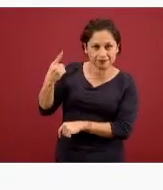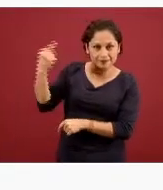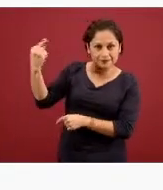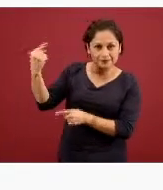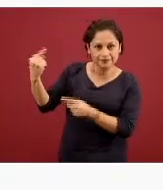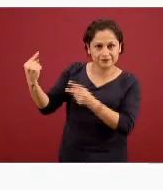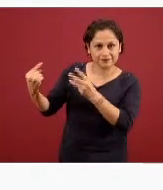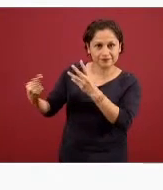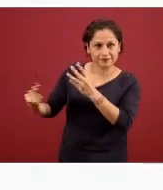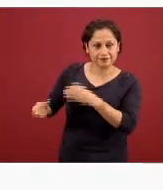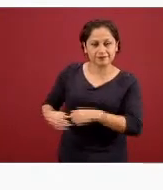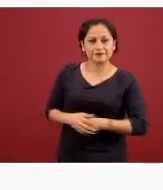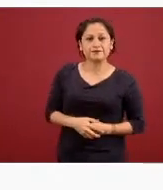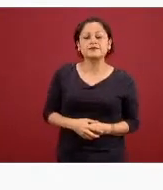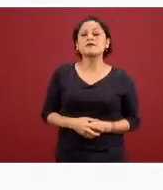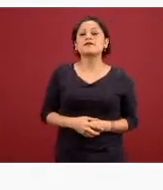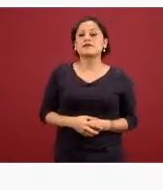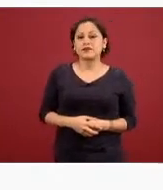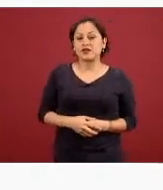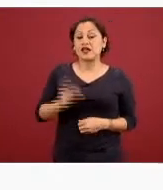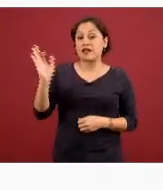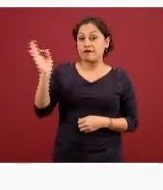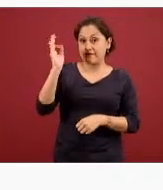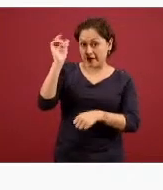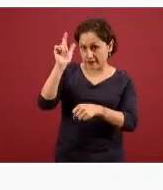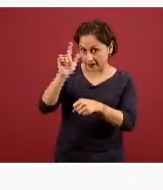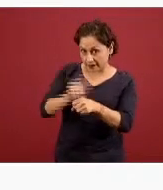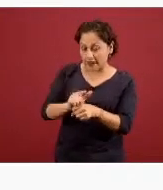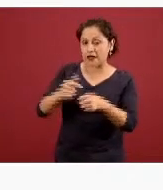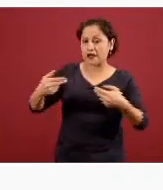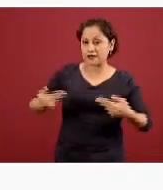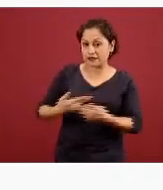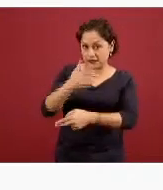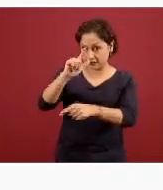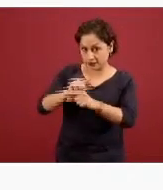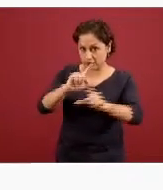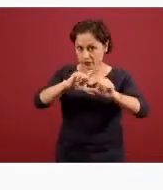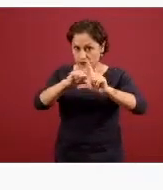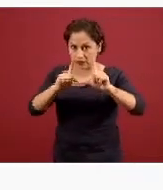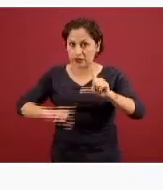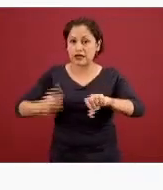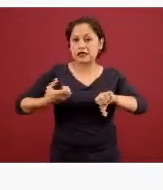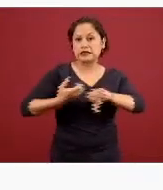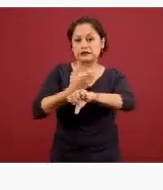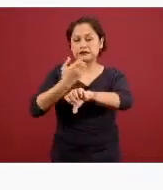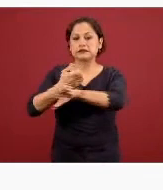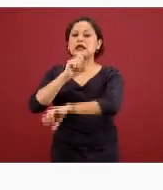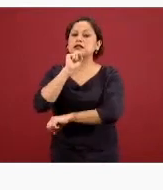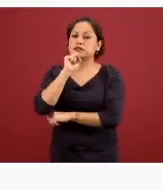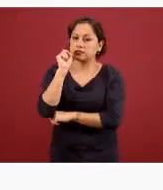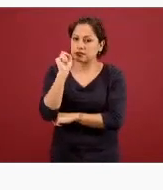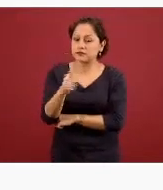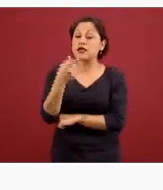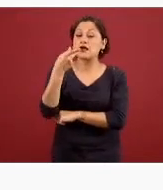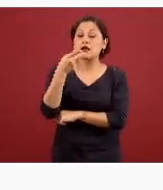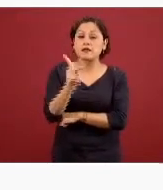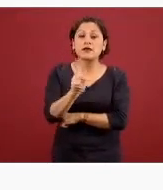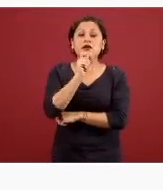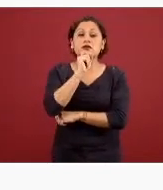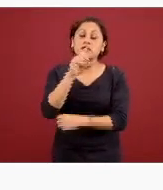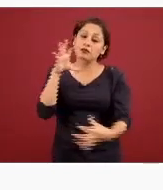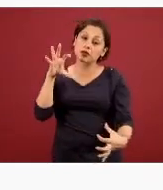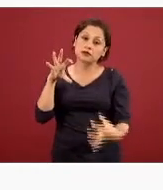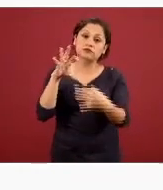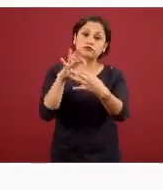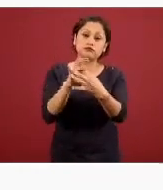federales como estatales y para estatales pero también mano a mano con las instituciones también